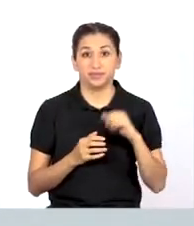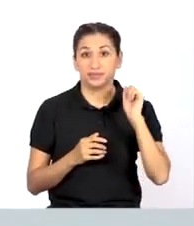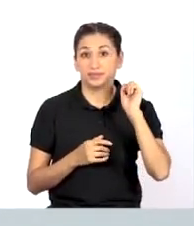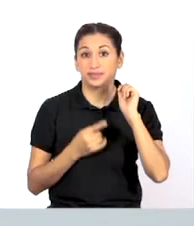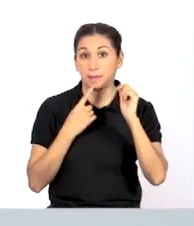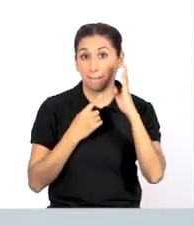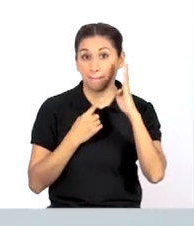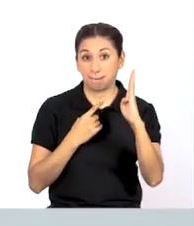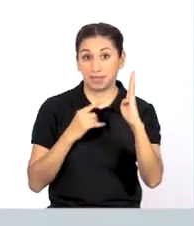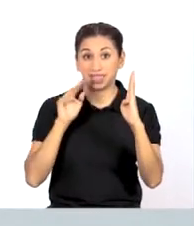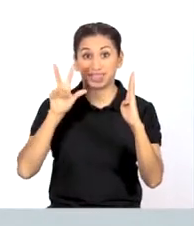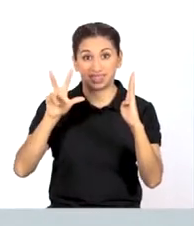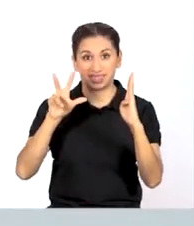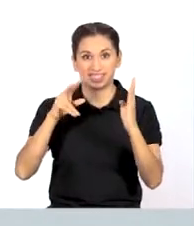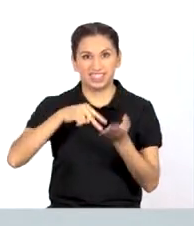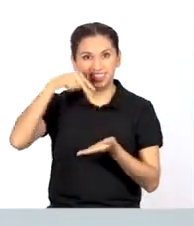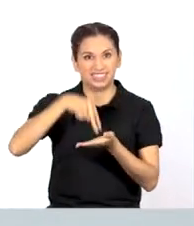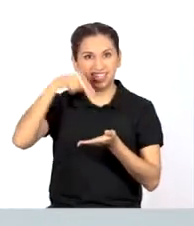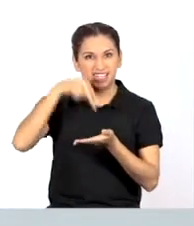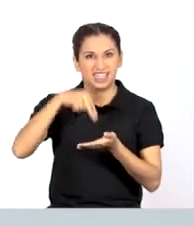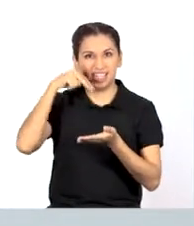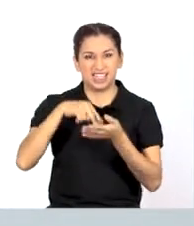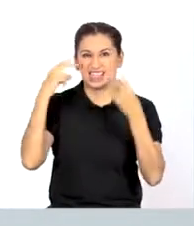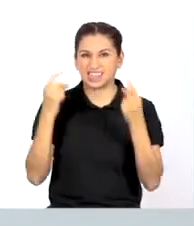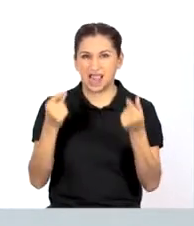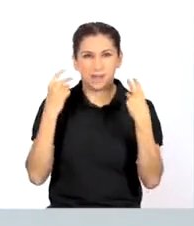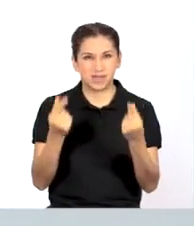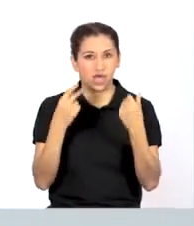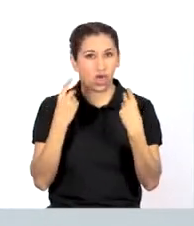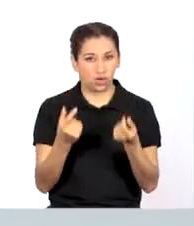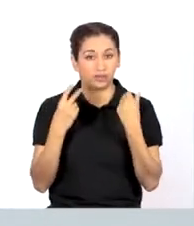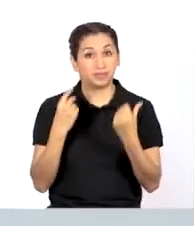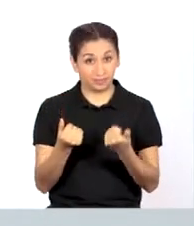Y si digo B3, saltamos súper rápido.